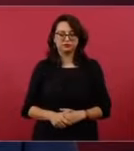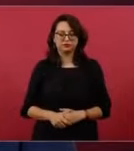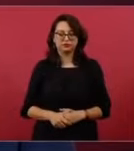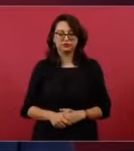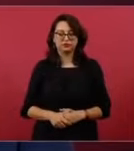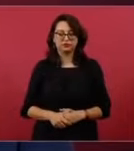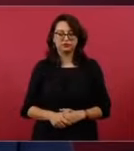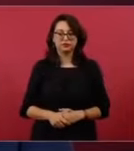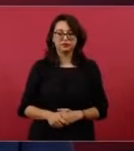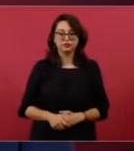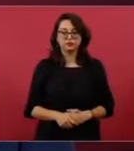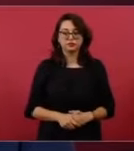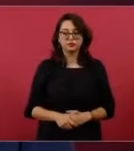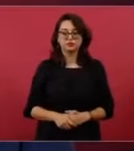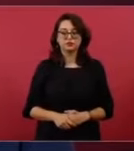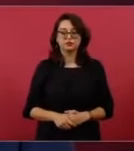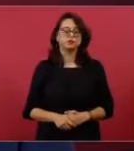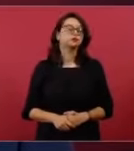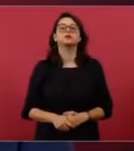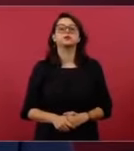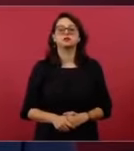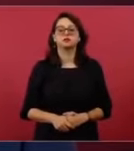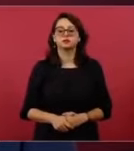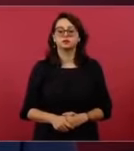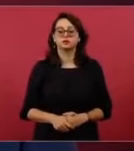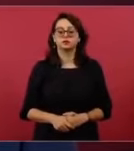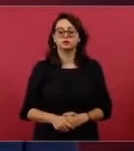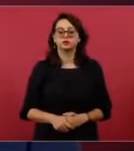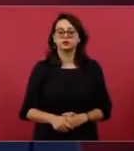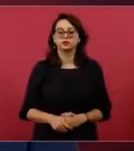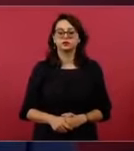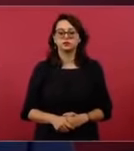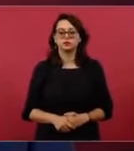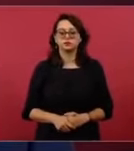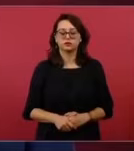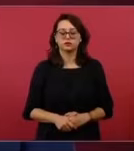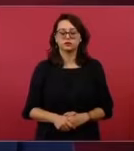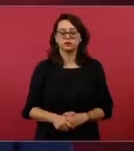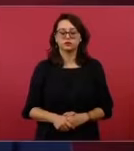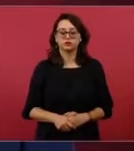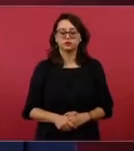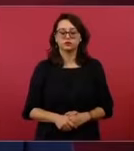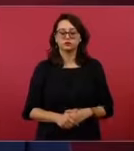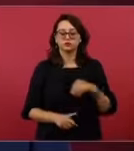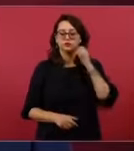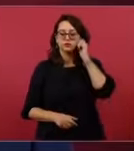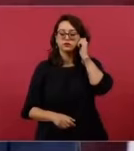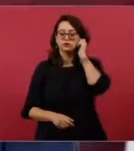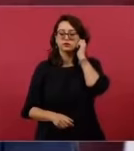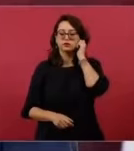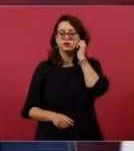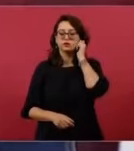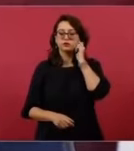Es un grupo que está enfrentado a otro grupo,